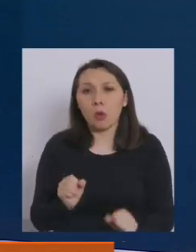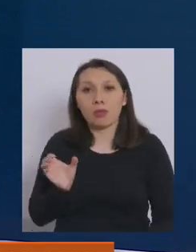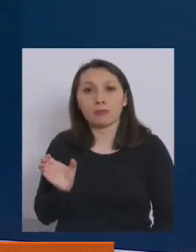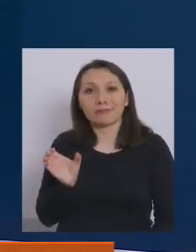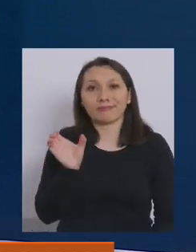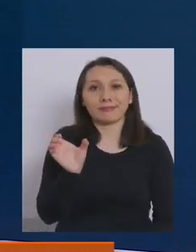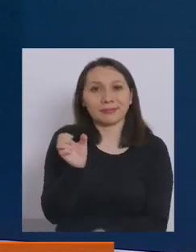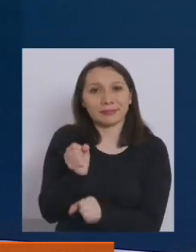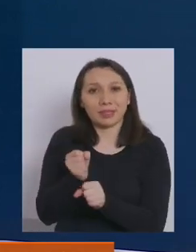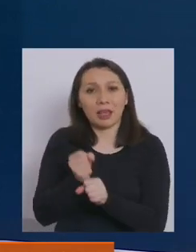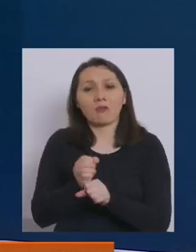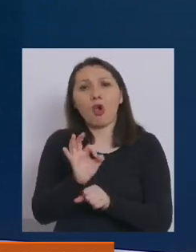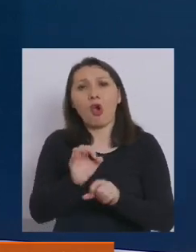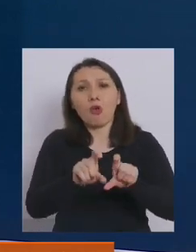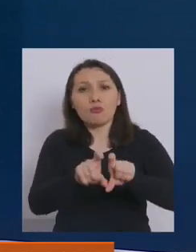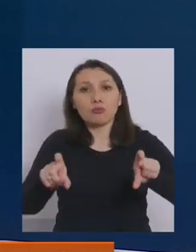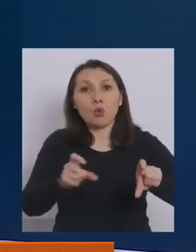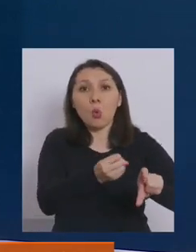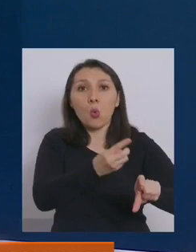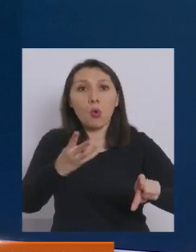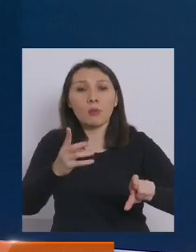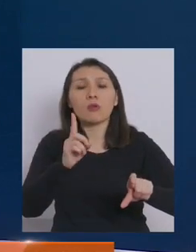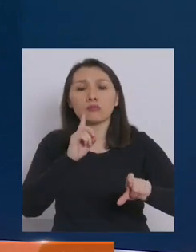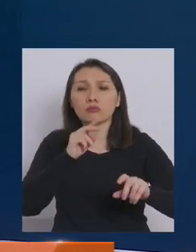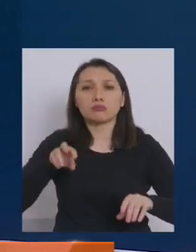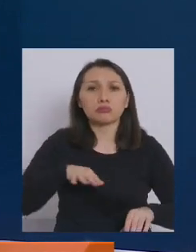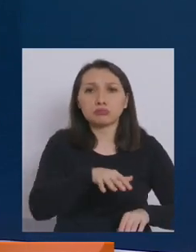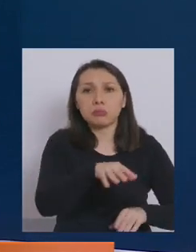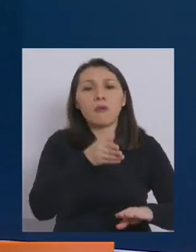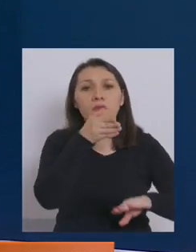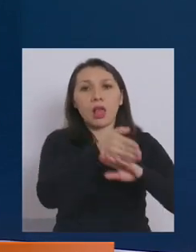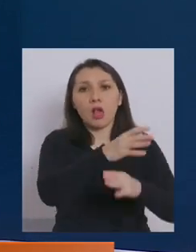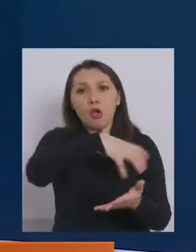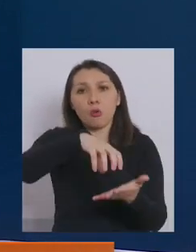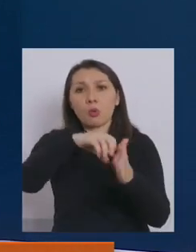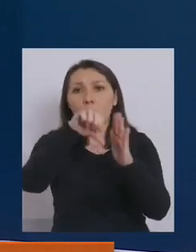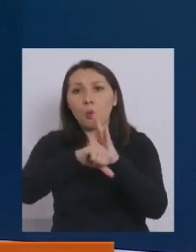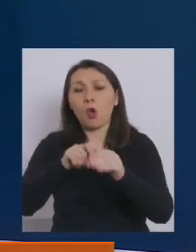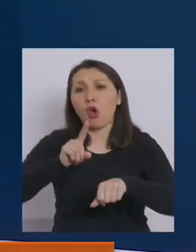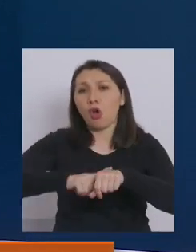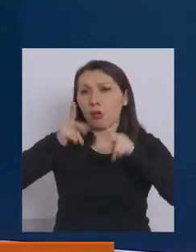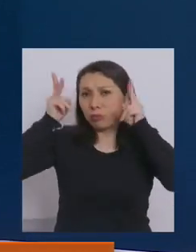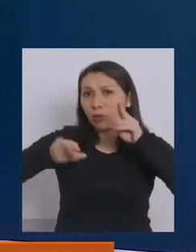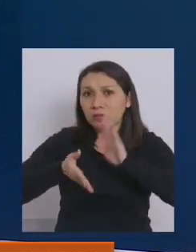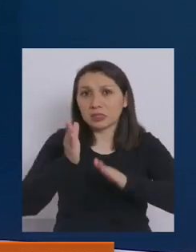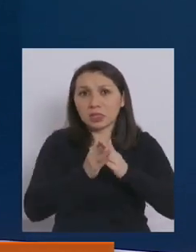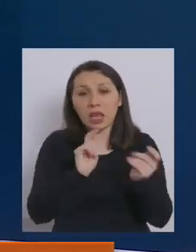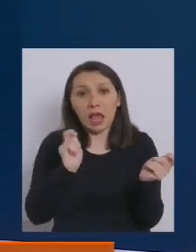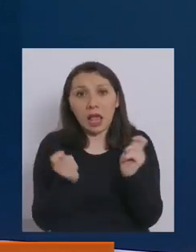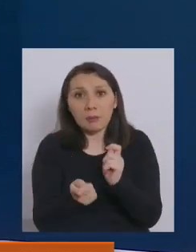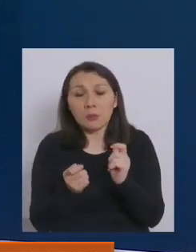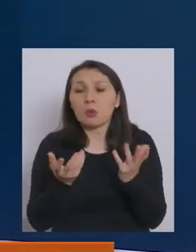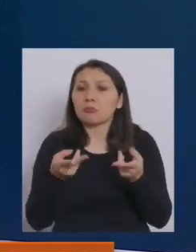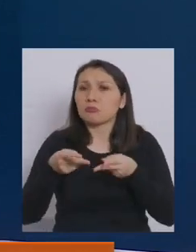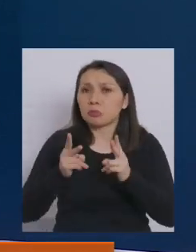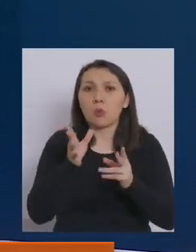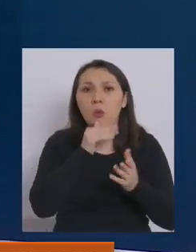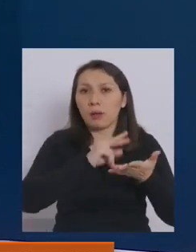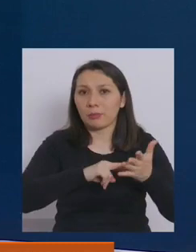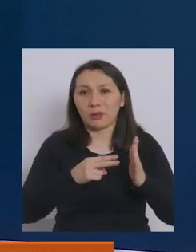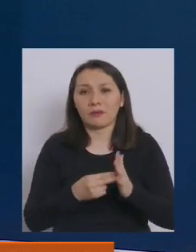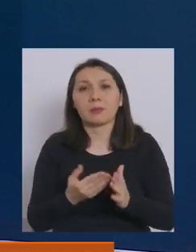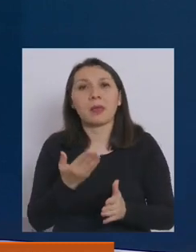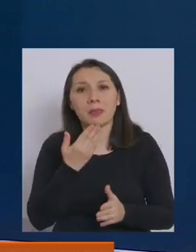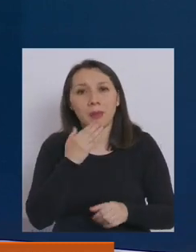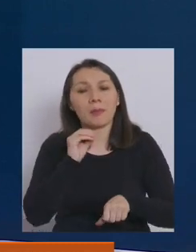credencial o bien patente para funcionar en comunas en cuarentena o en horario de toque de queda o en comunas en transición y también